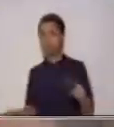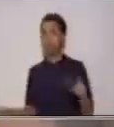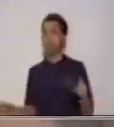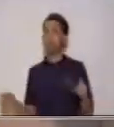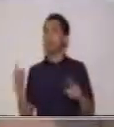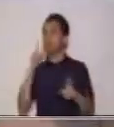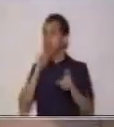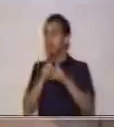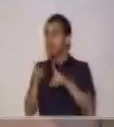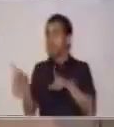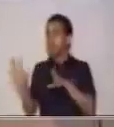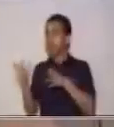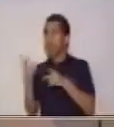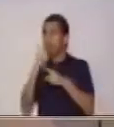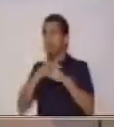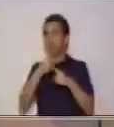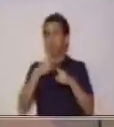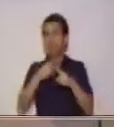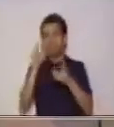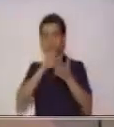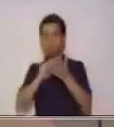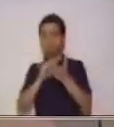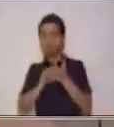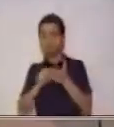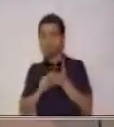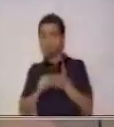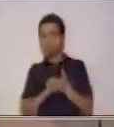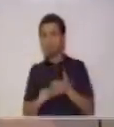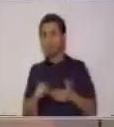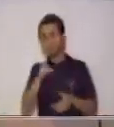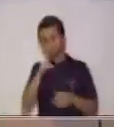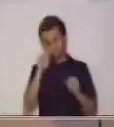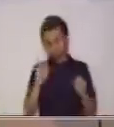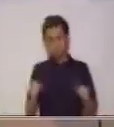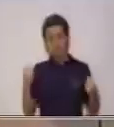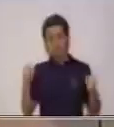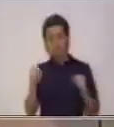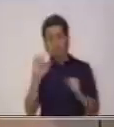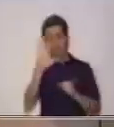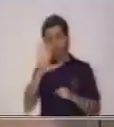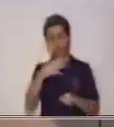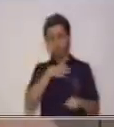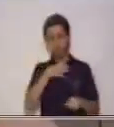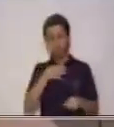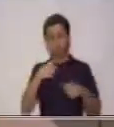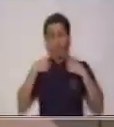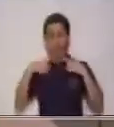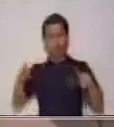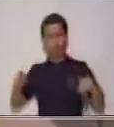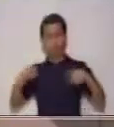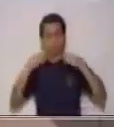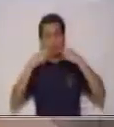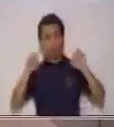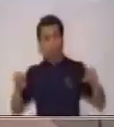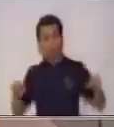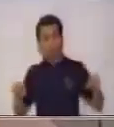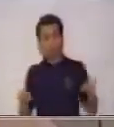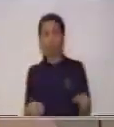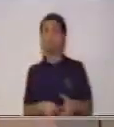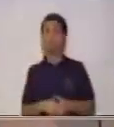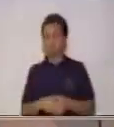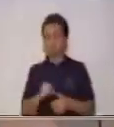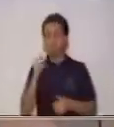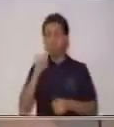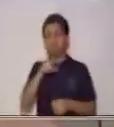estar las frases redactadas. ¿Sí? Y vas a elaborar tu anuncio publicitario. Lo puedes